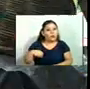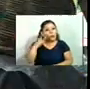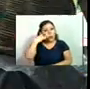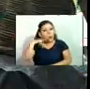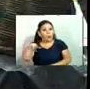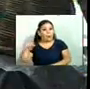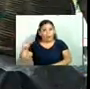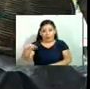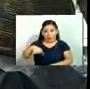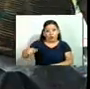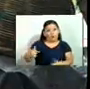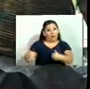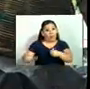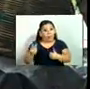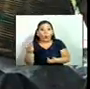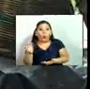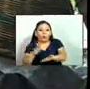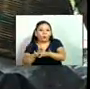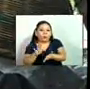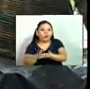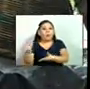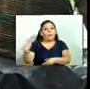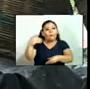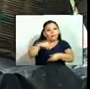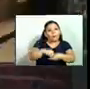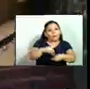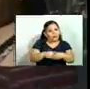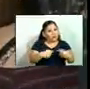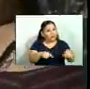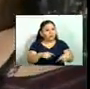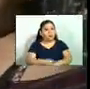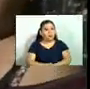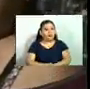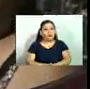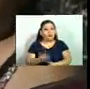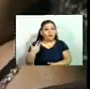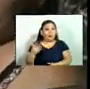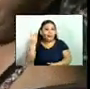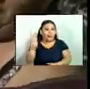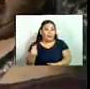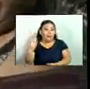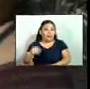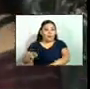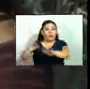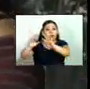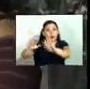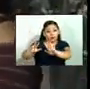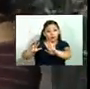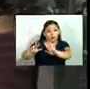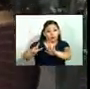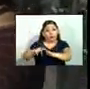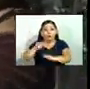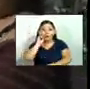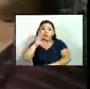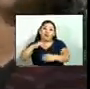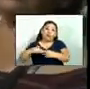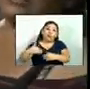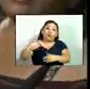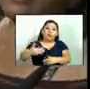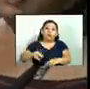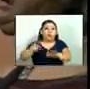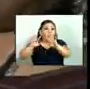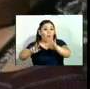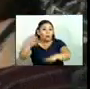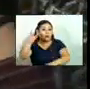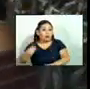el caso de ellos que dependen de las ventas diarias para mantenerlos. Ocho días tenemos que venir, pero si dicen entre ocho días vamos a no